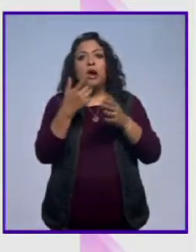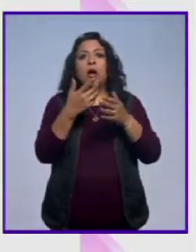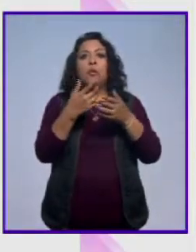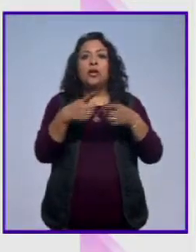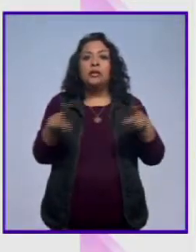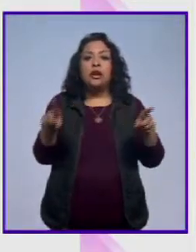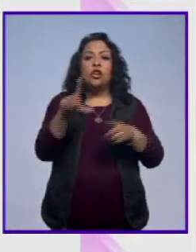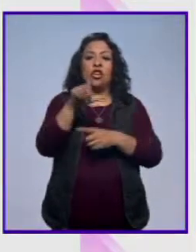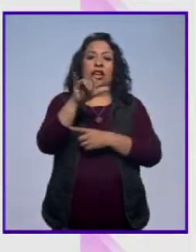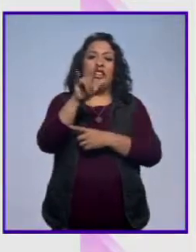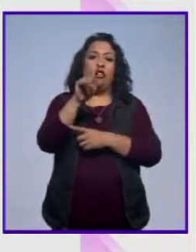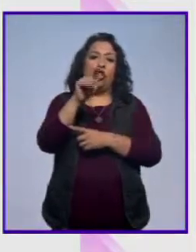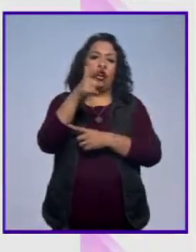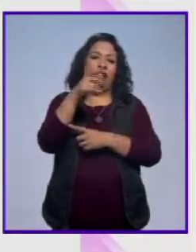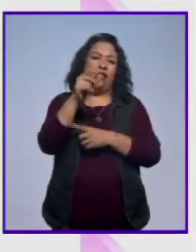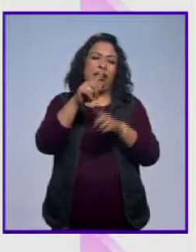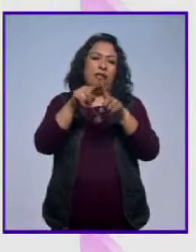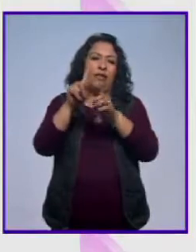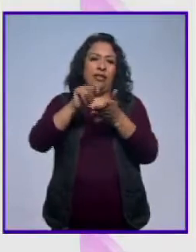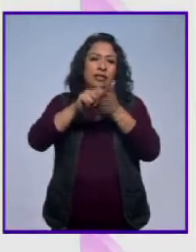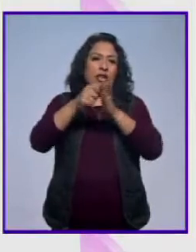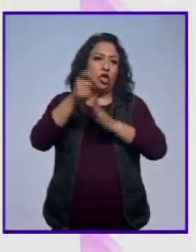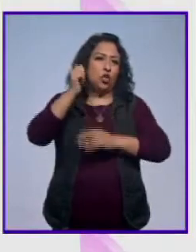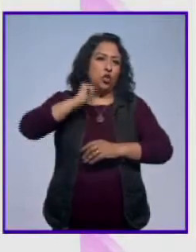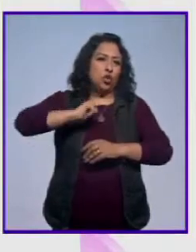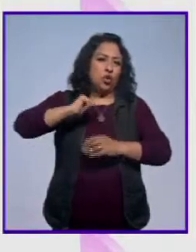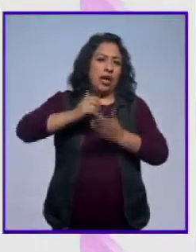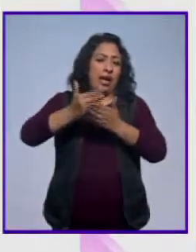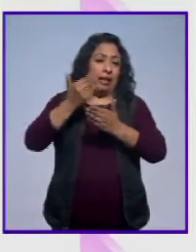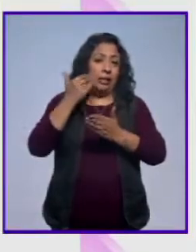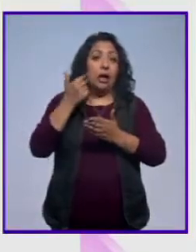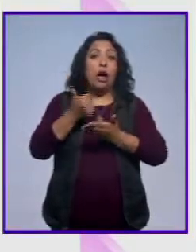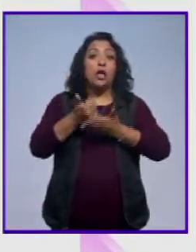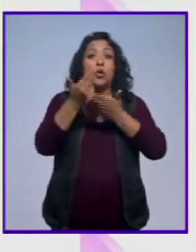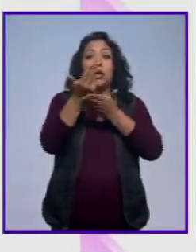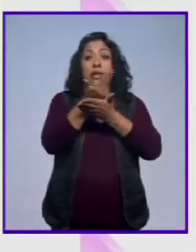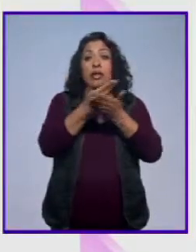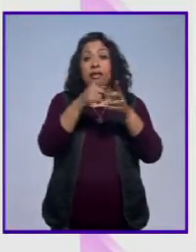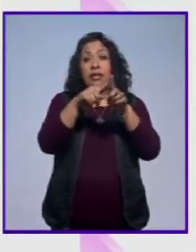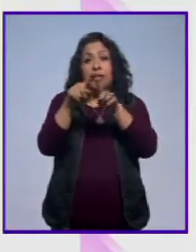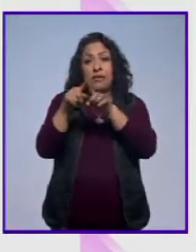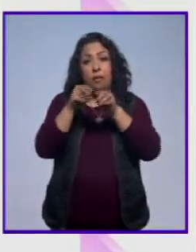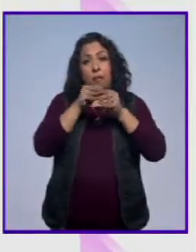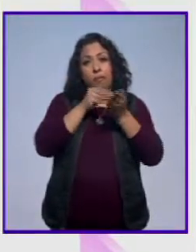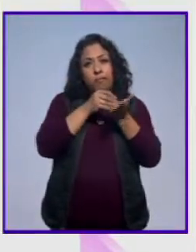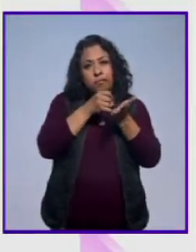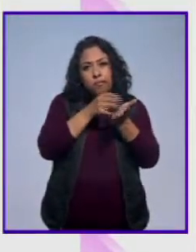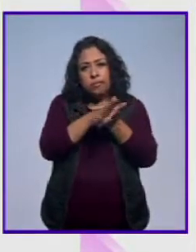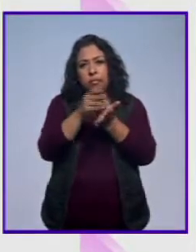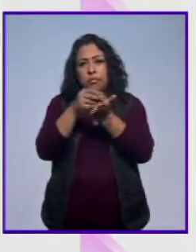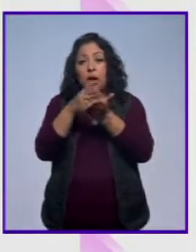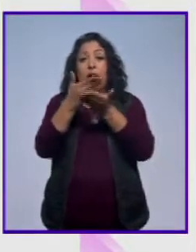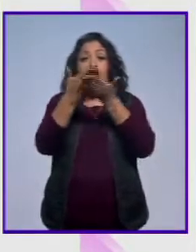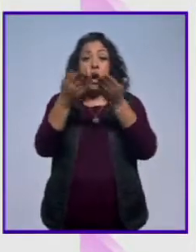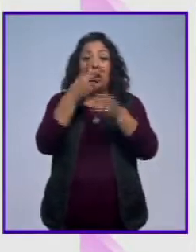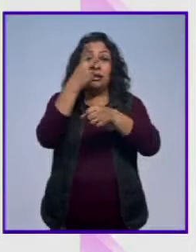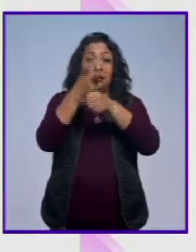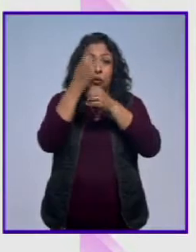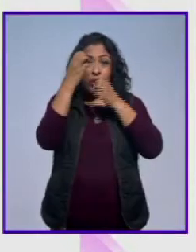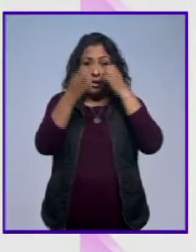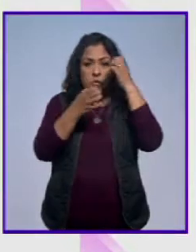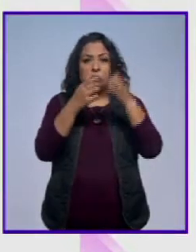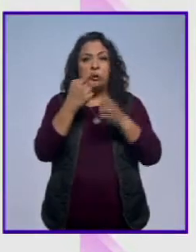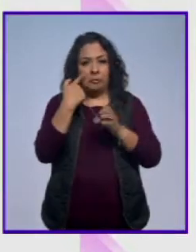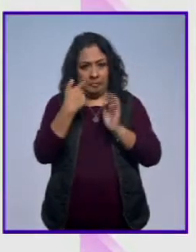otras técnicas que en ese siglo permitieron la ilustración de múltiples ediciones y esta segunda, pues permite